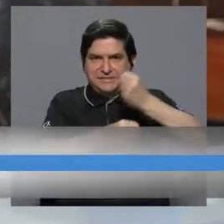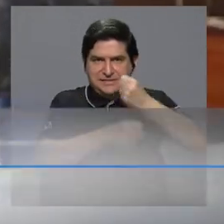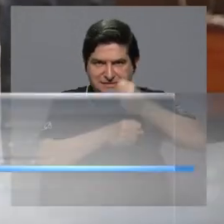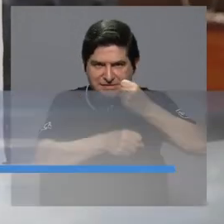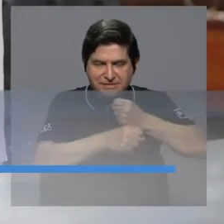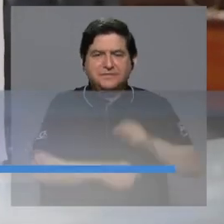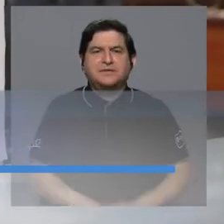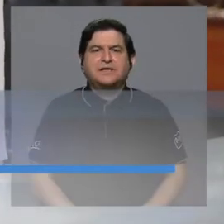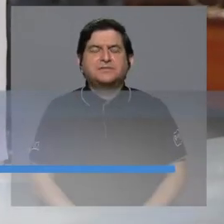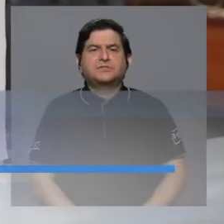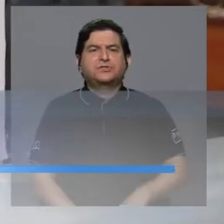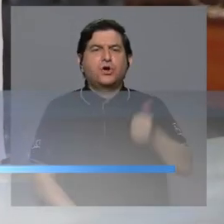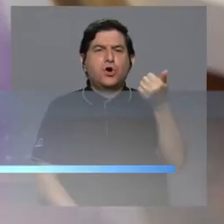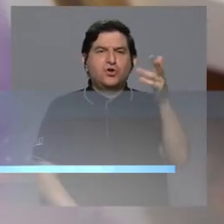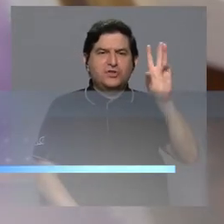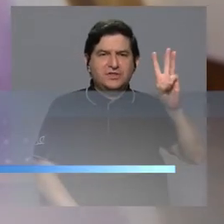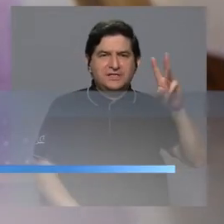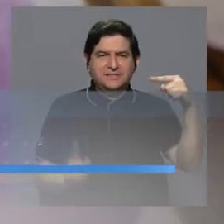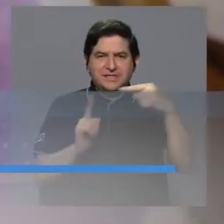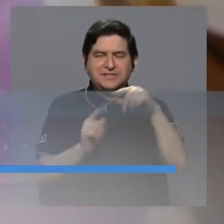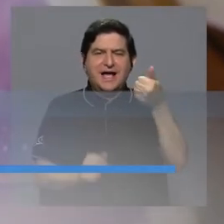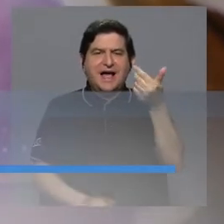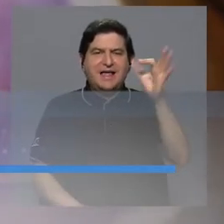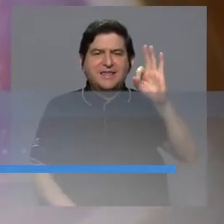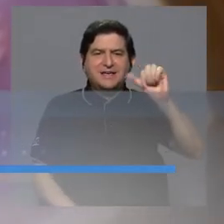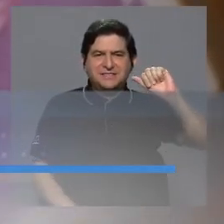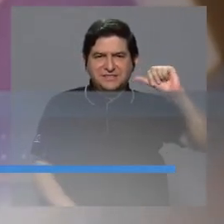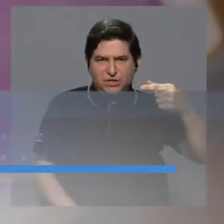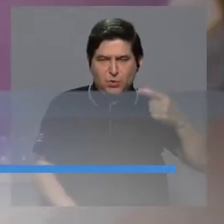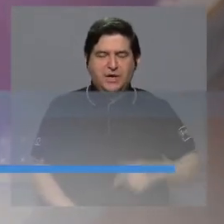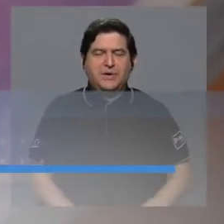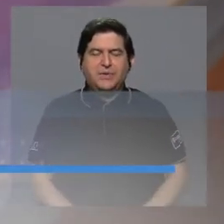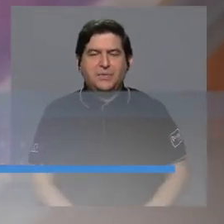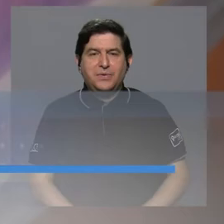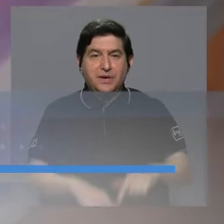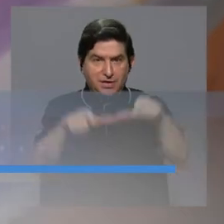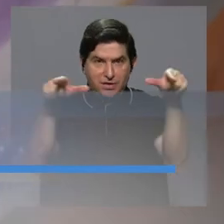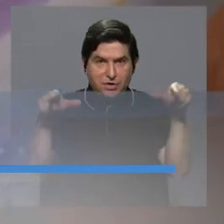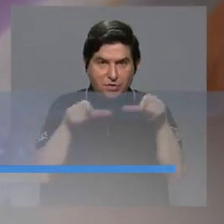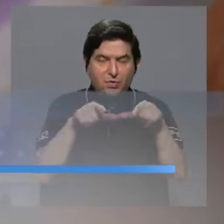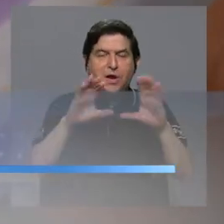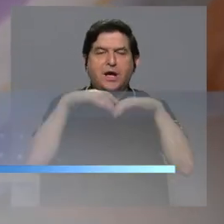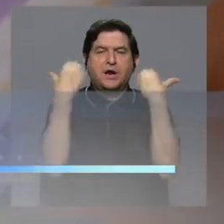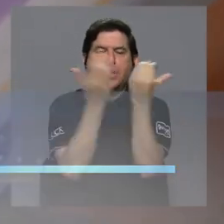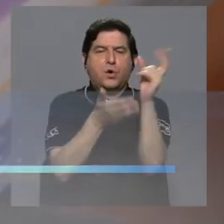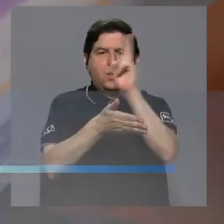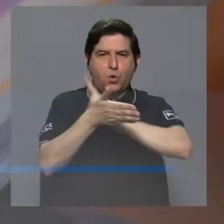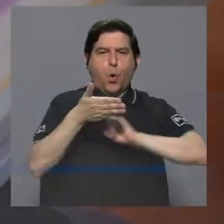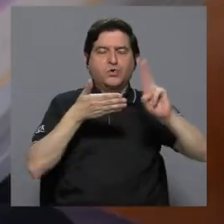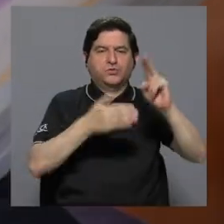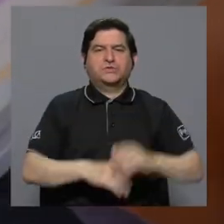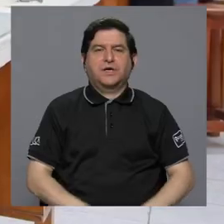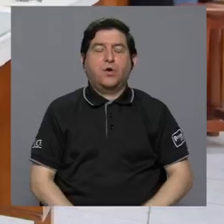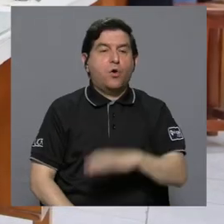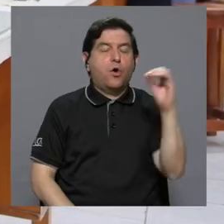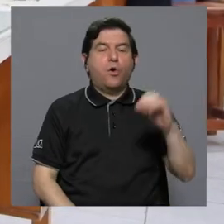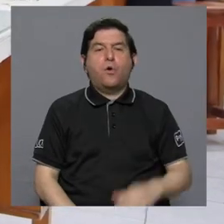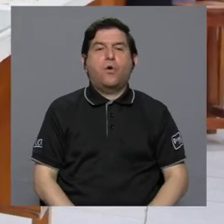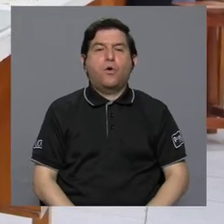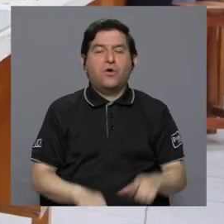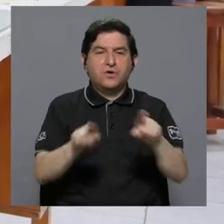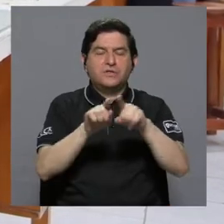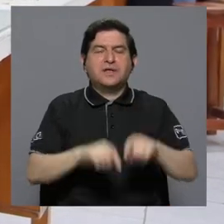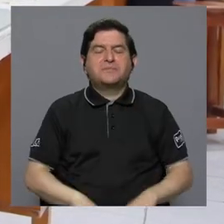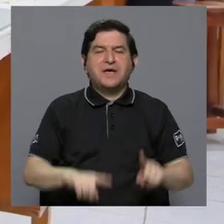las obras se llevará a cabo entre el 16 y el 19 de agosto, en las instalaciones del Consejo Universitario o en la